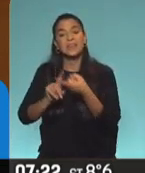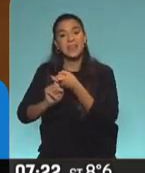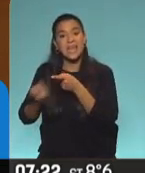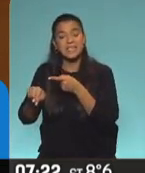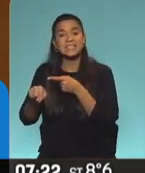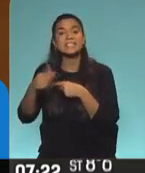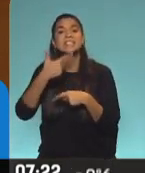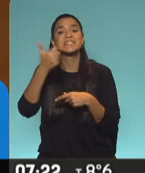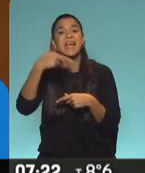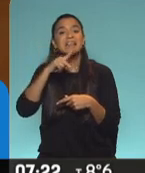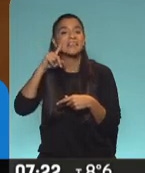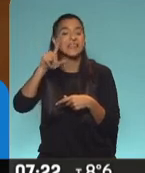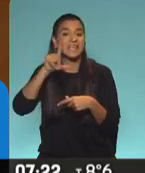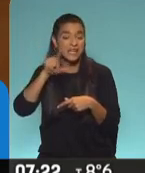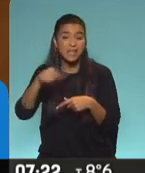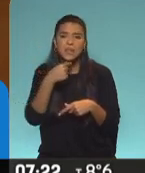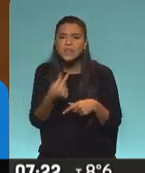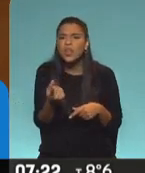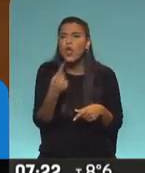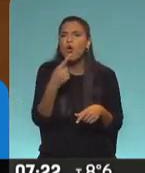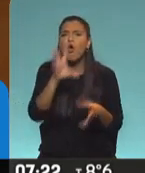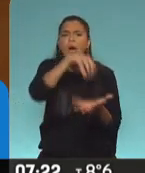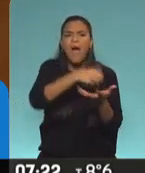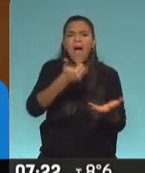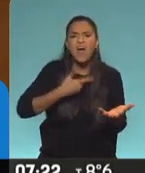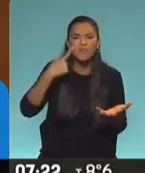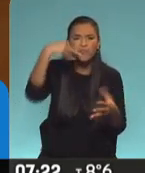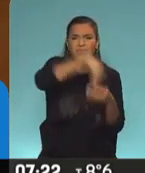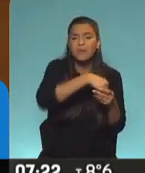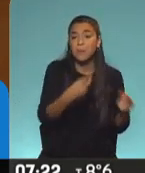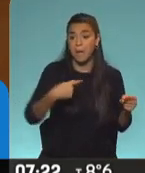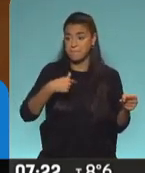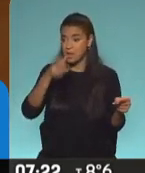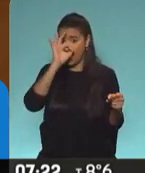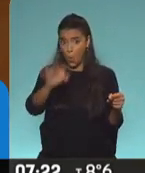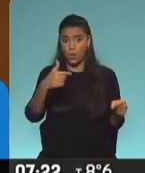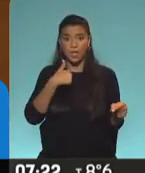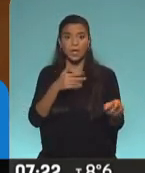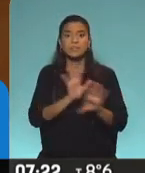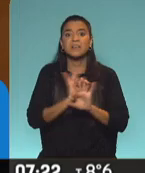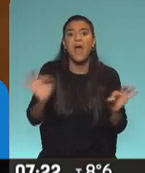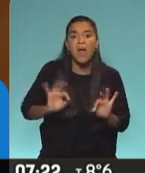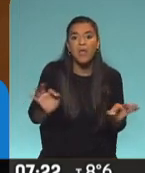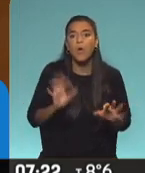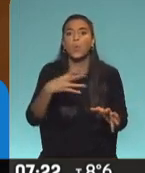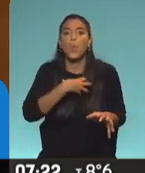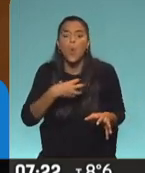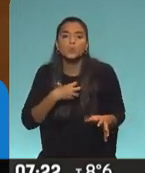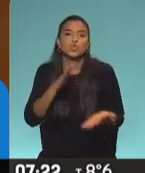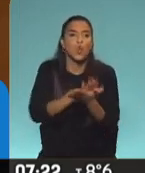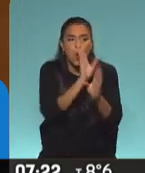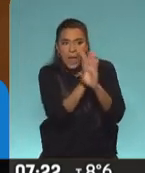que cuando le preguntaron qué hacía en la AFI, él dijo, a mí nunca me mandaron a hacer ni siquiera un curso de